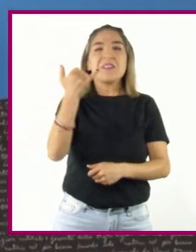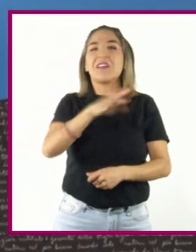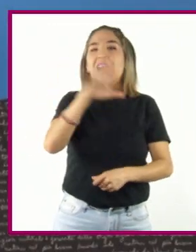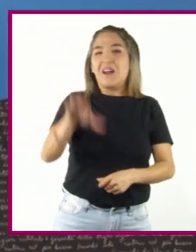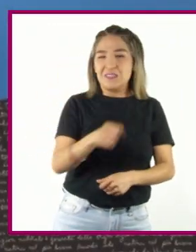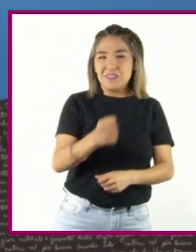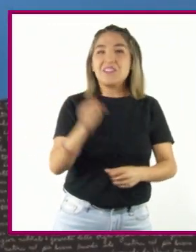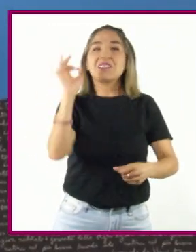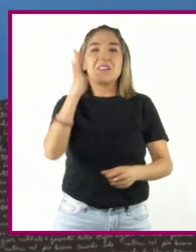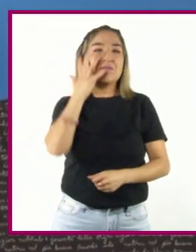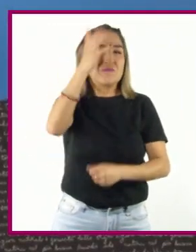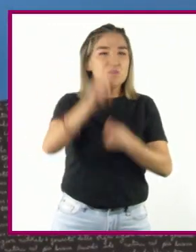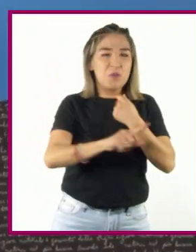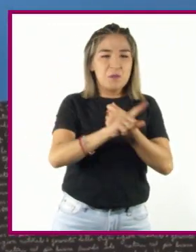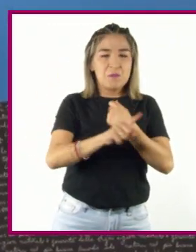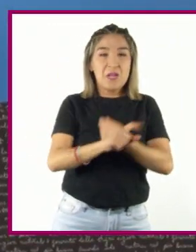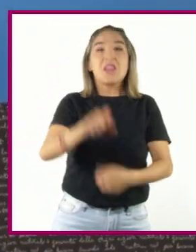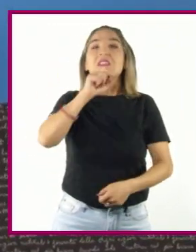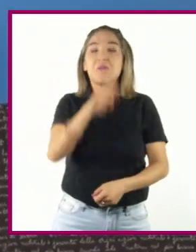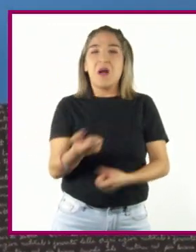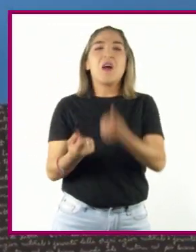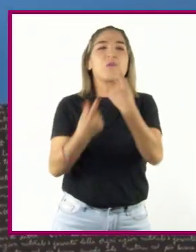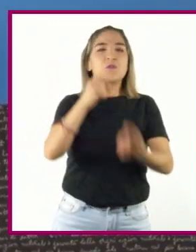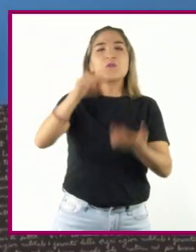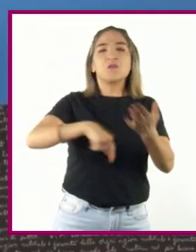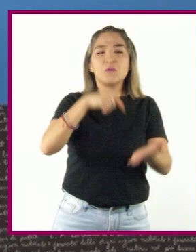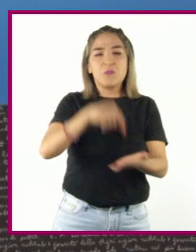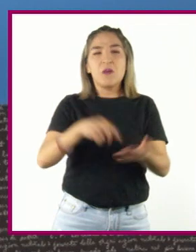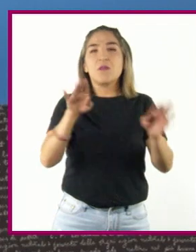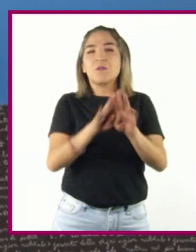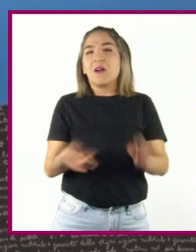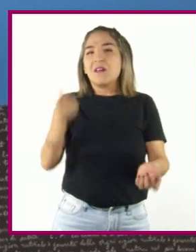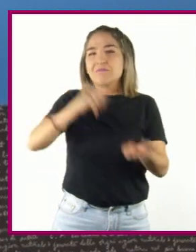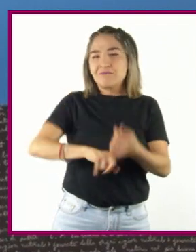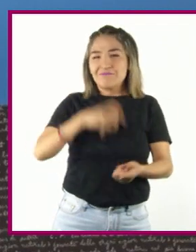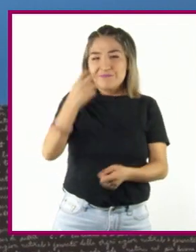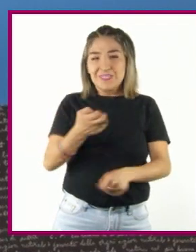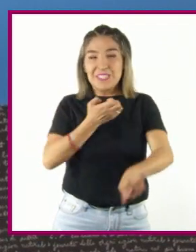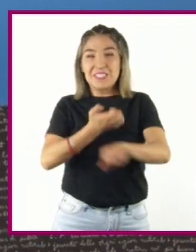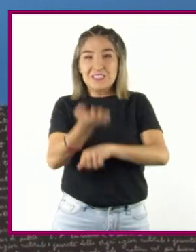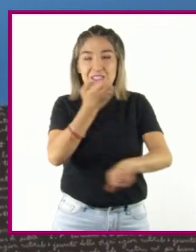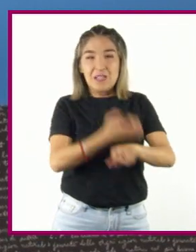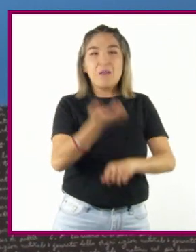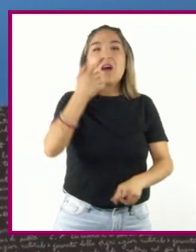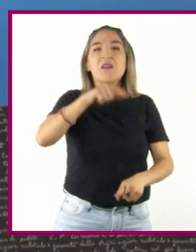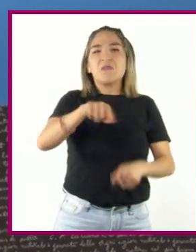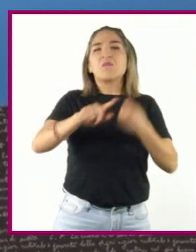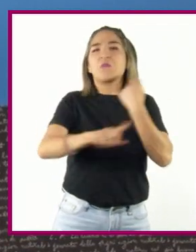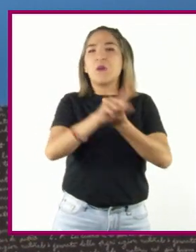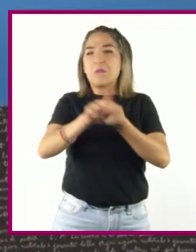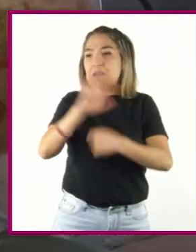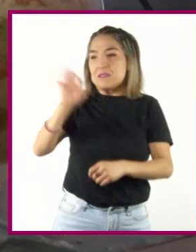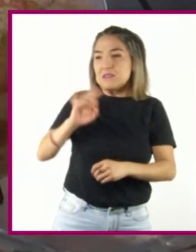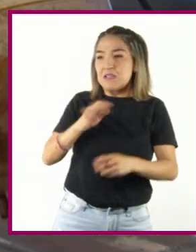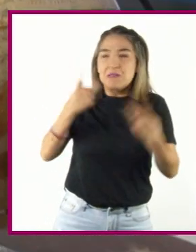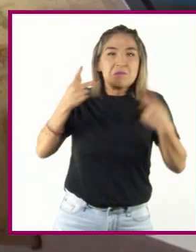O en aquellas zonas donde la inestabilidad o la cohesión de los estados existentes se vean amenazadas.